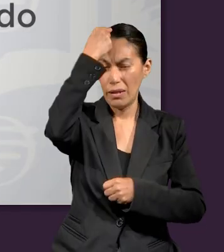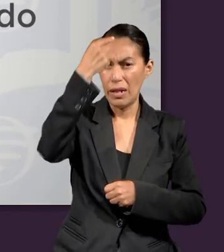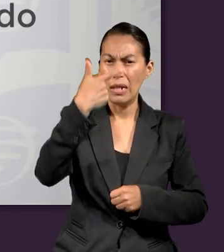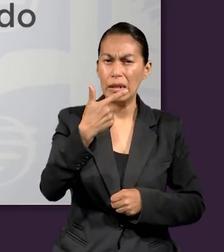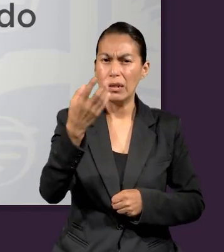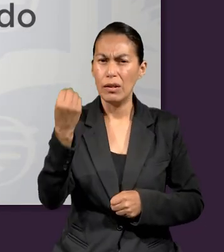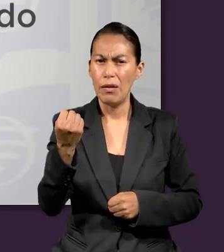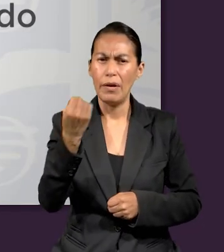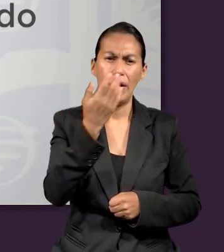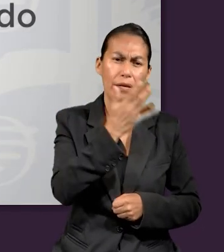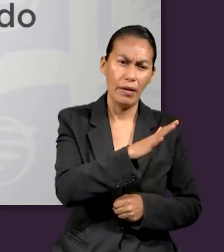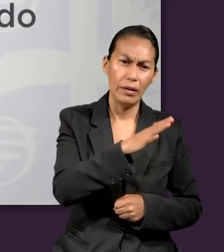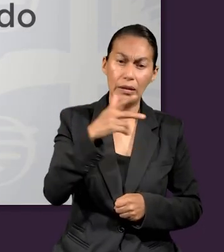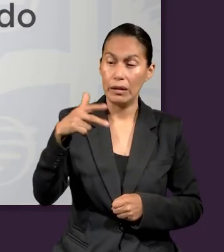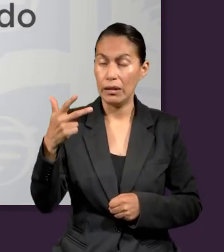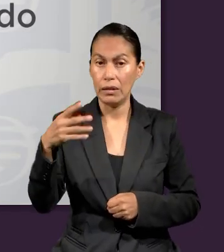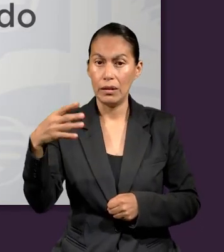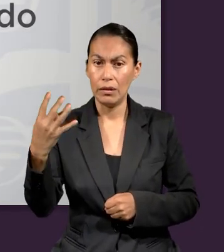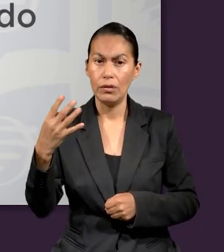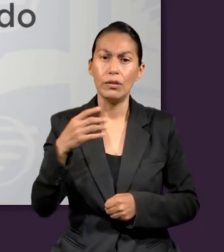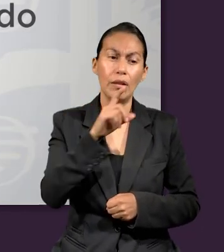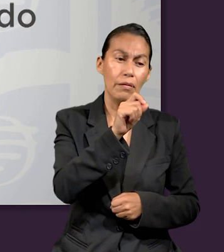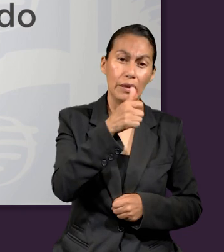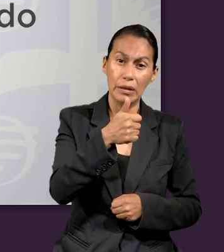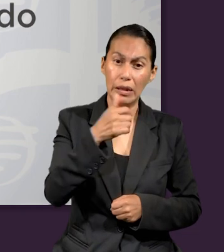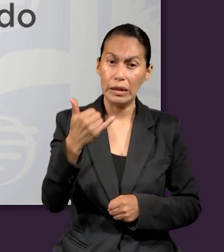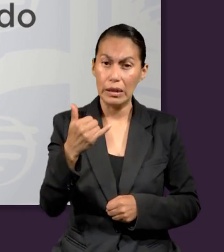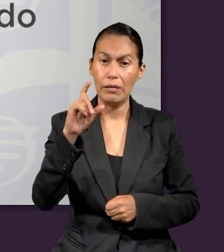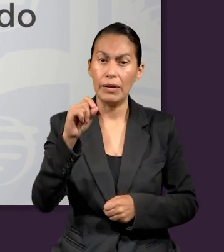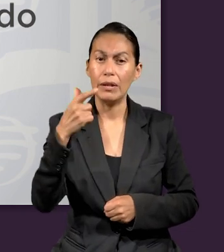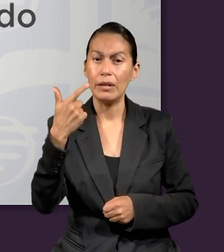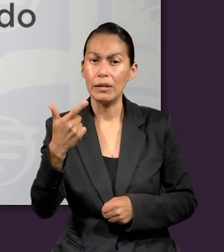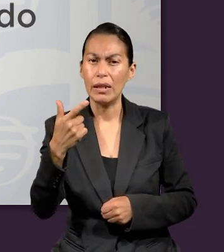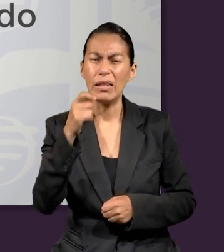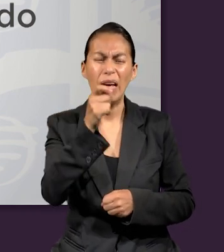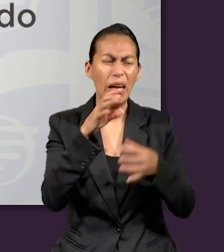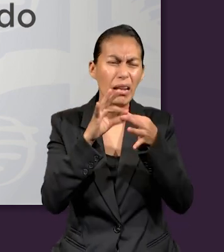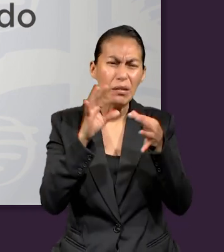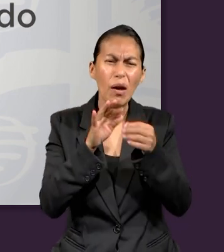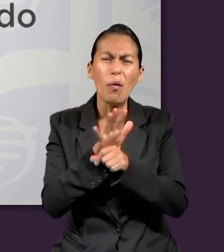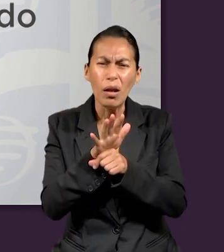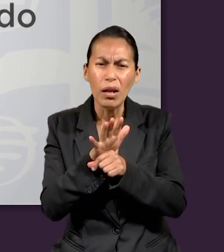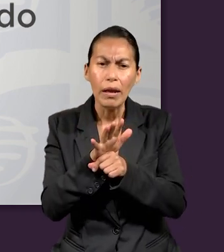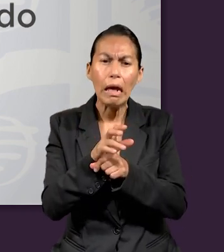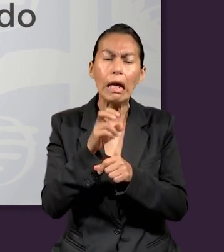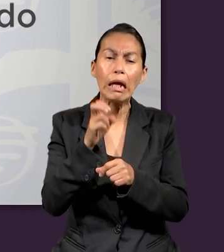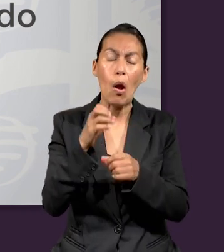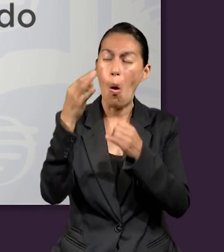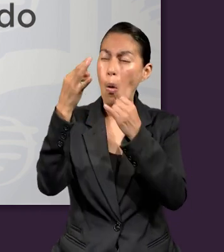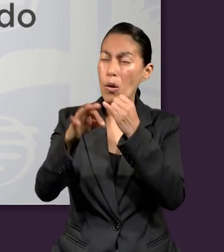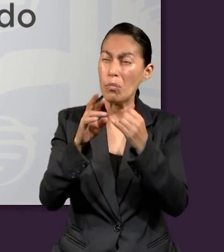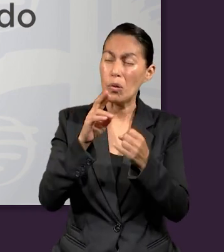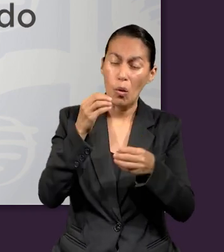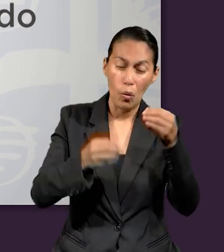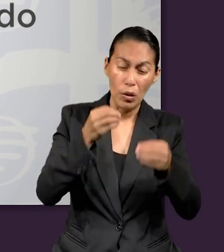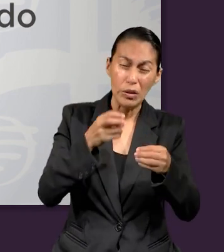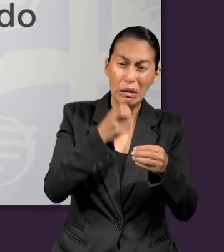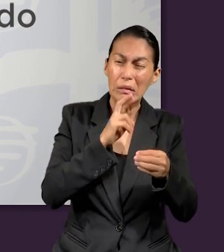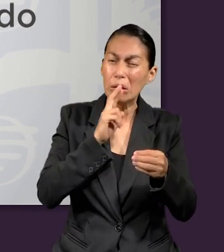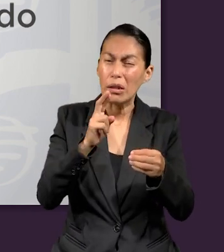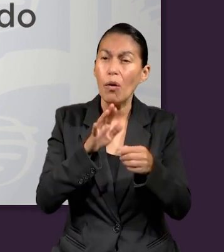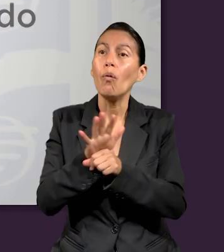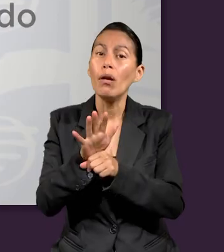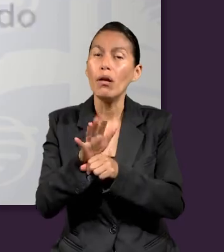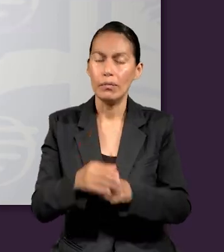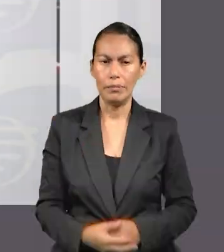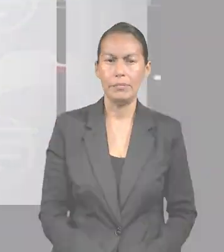se describe en Daniel 7, 9, 10, 13 al 14, 26 y 27? ¿Cuál es también el resultado final de